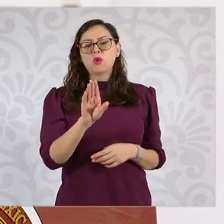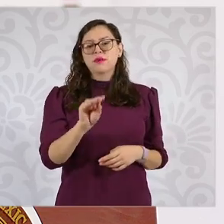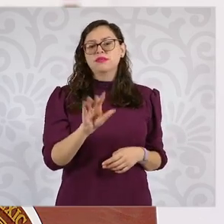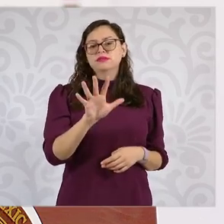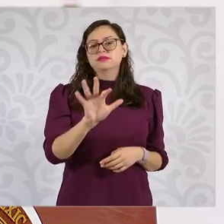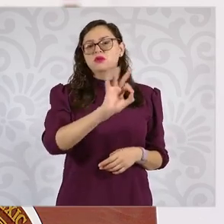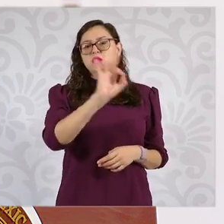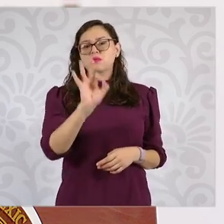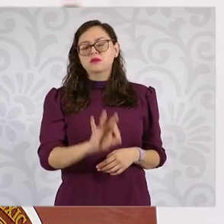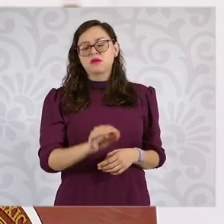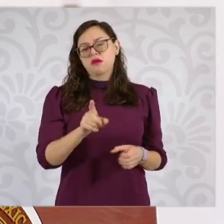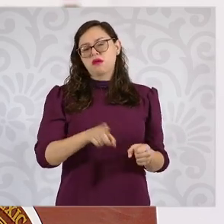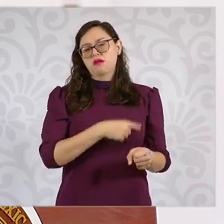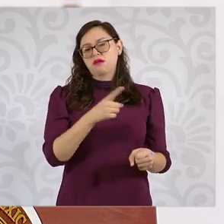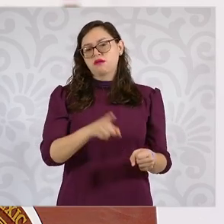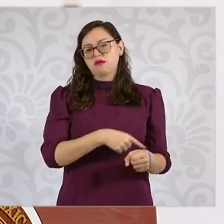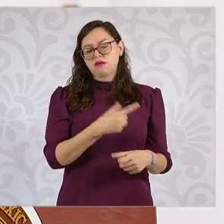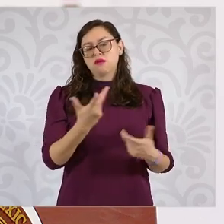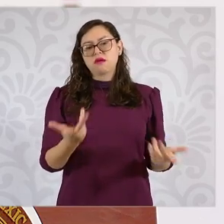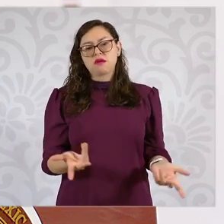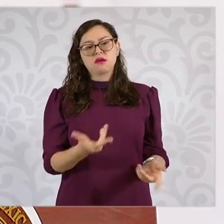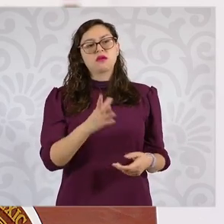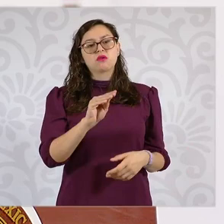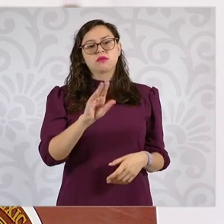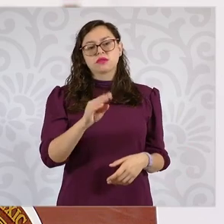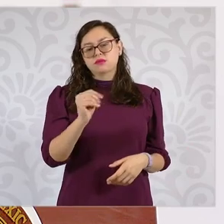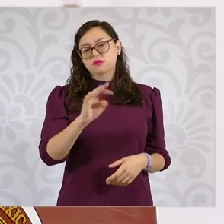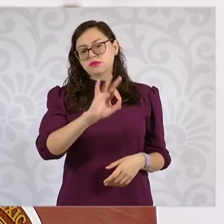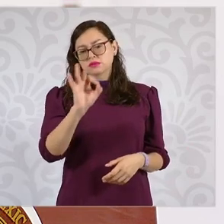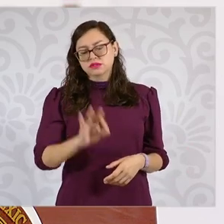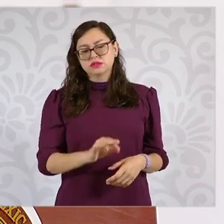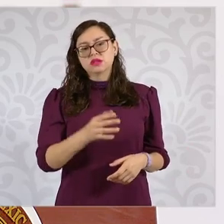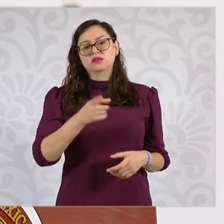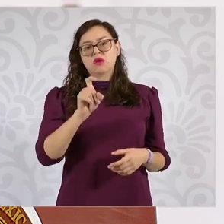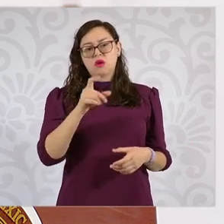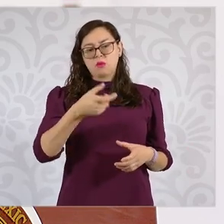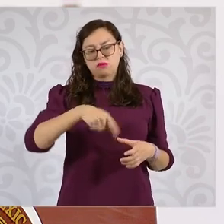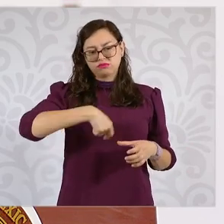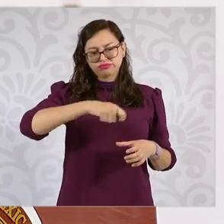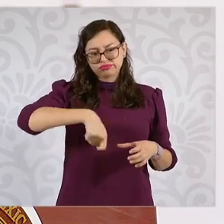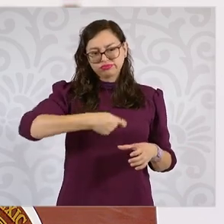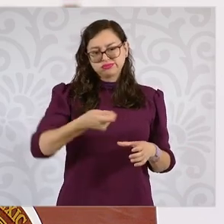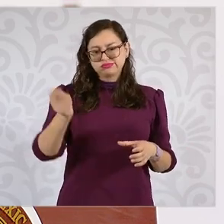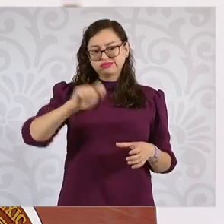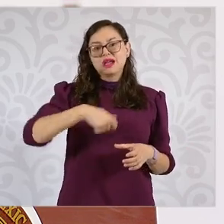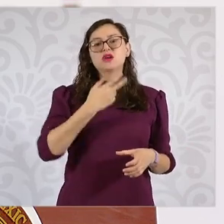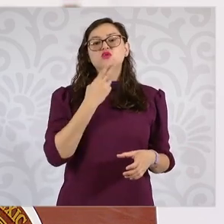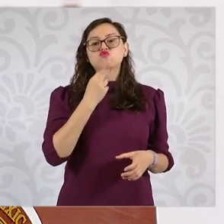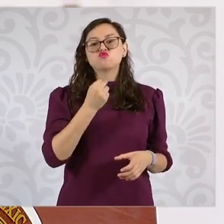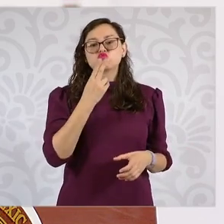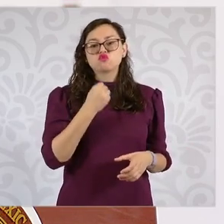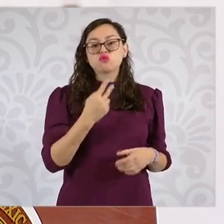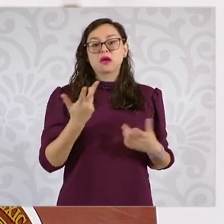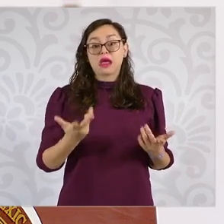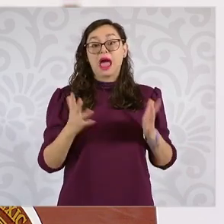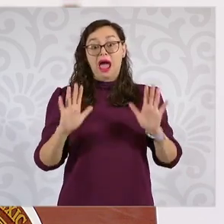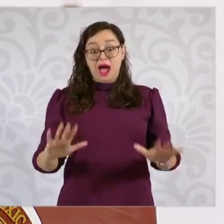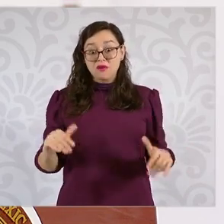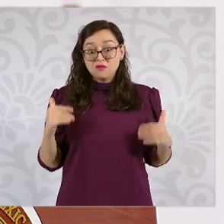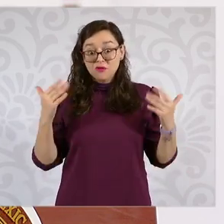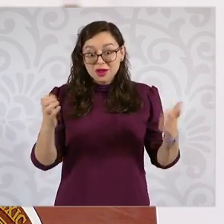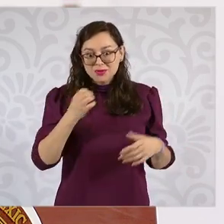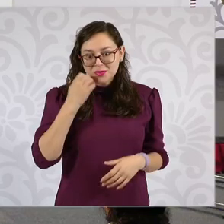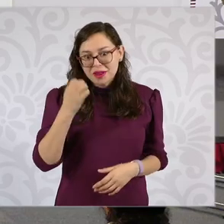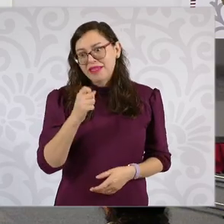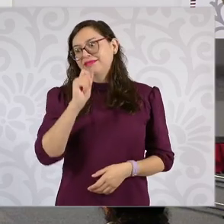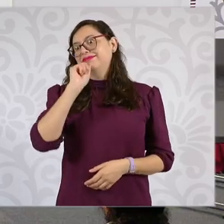azucaradas, en el 79 por ciento refrescos y 77 por ciento afuera de las escuelas también venden